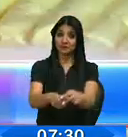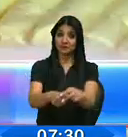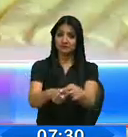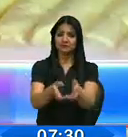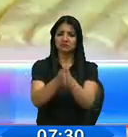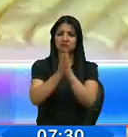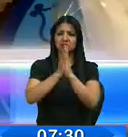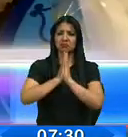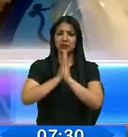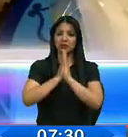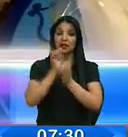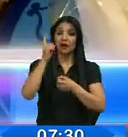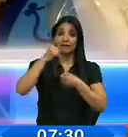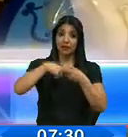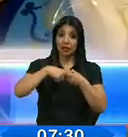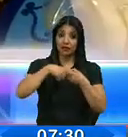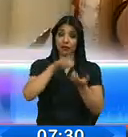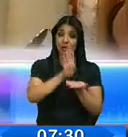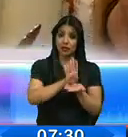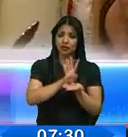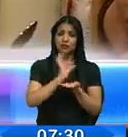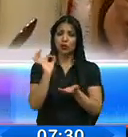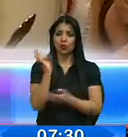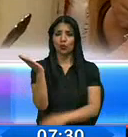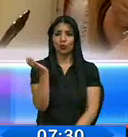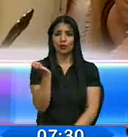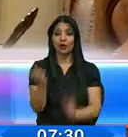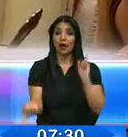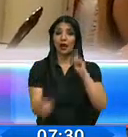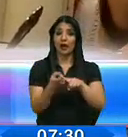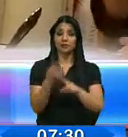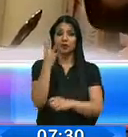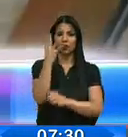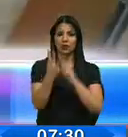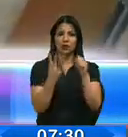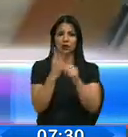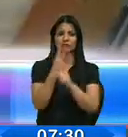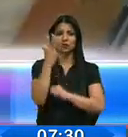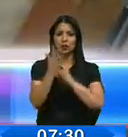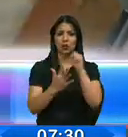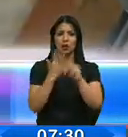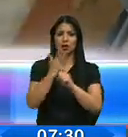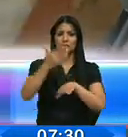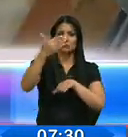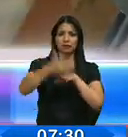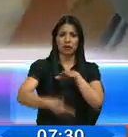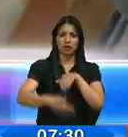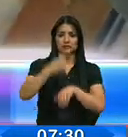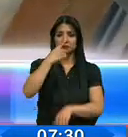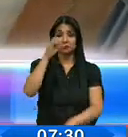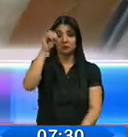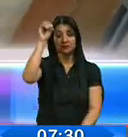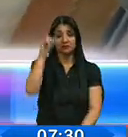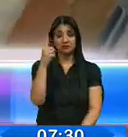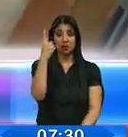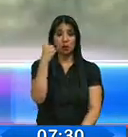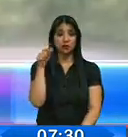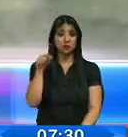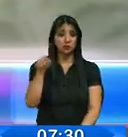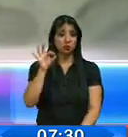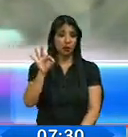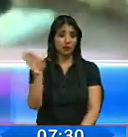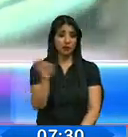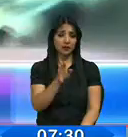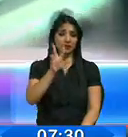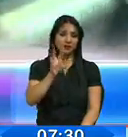solicitado por los afiliados y jubilados del VIES hasta cuatro y cinco años plazo, a una tasa de interés de entre el 11.9 y 13